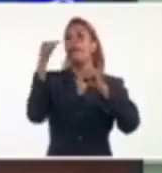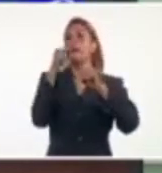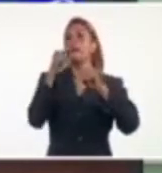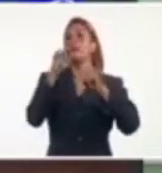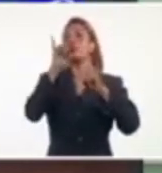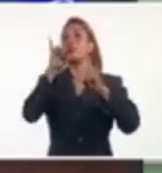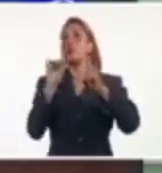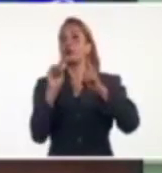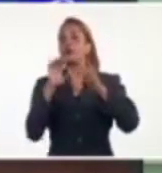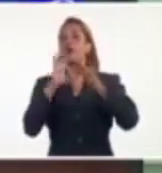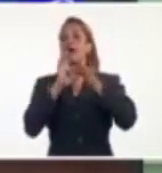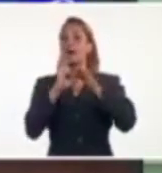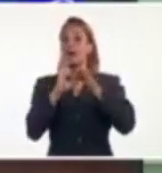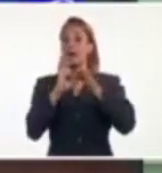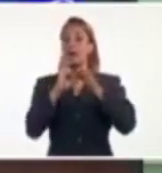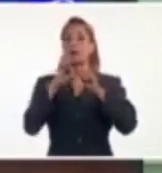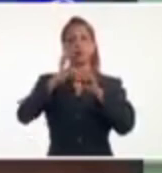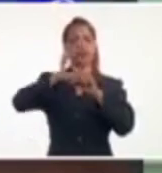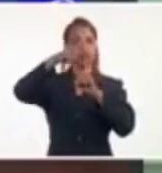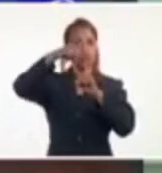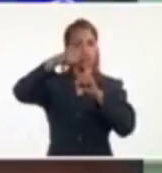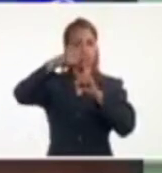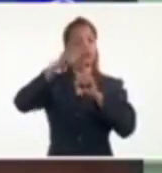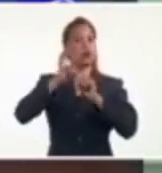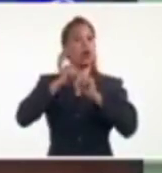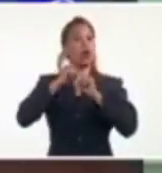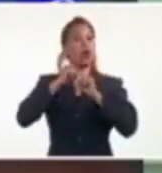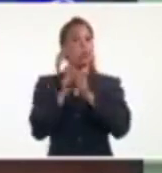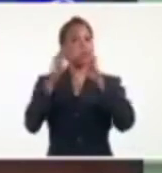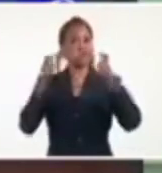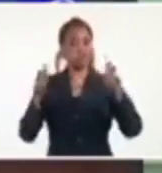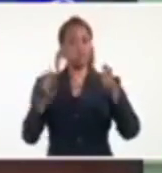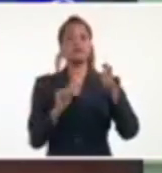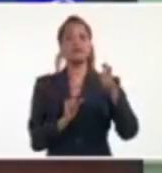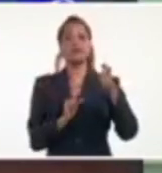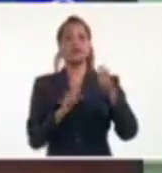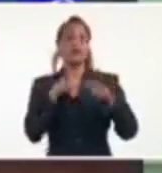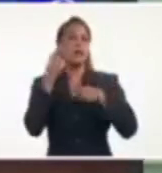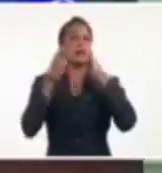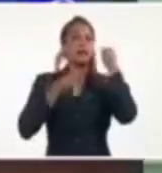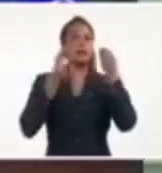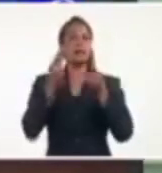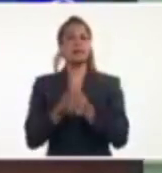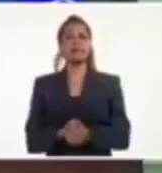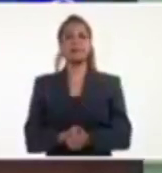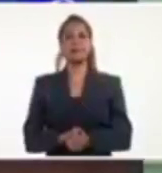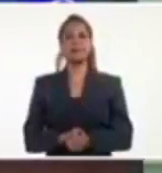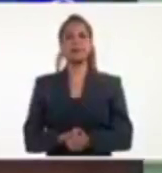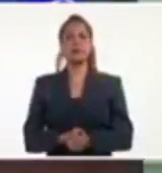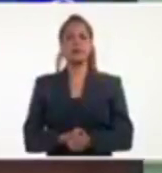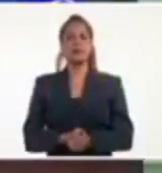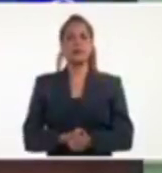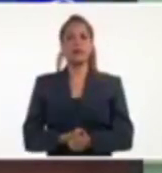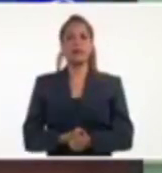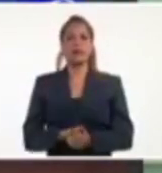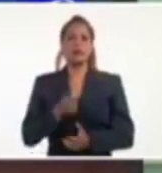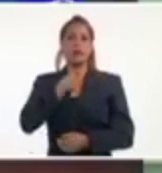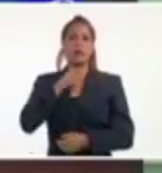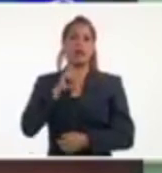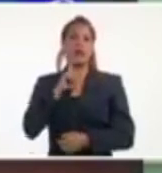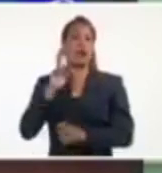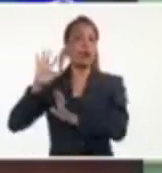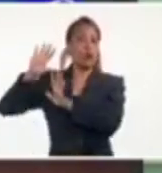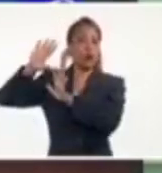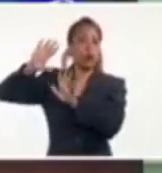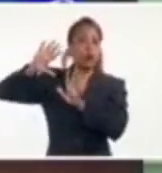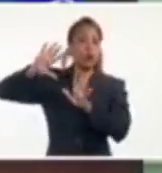factor de inestabilidad grande, pues hacen pensar en que cuando avanza un